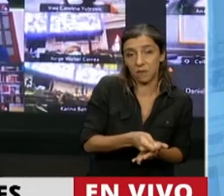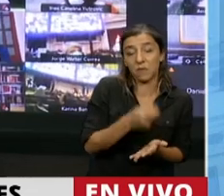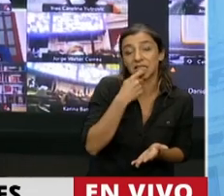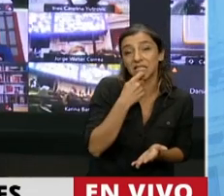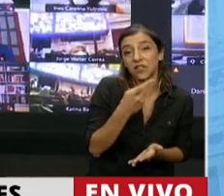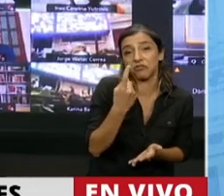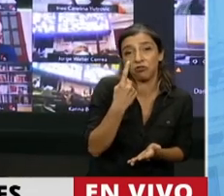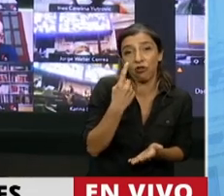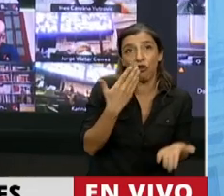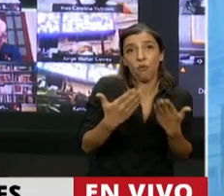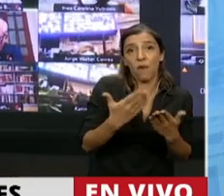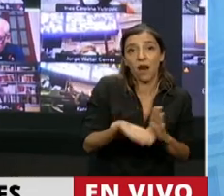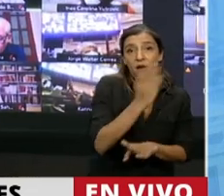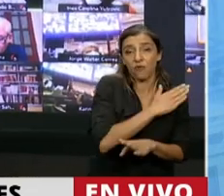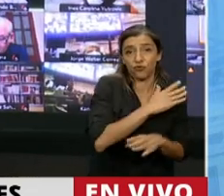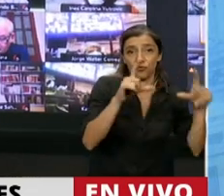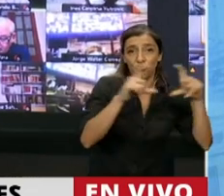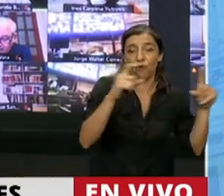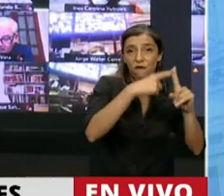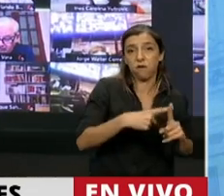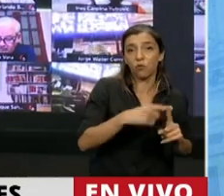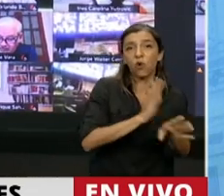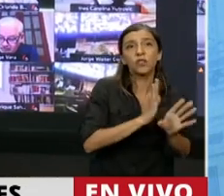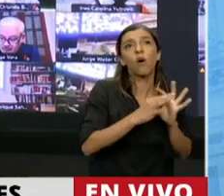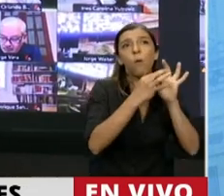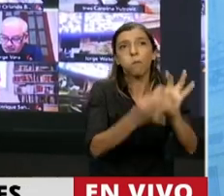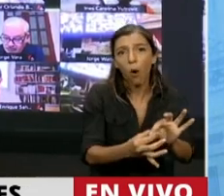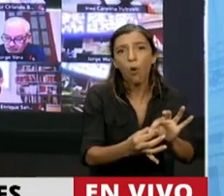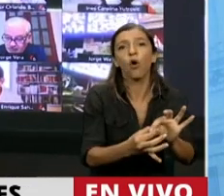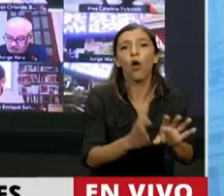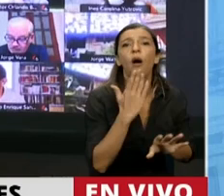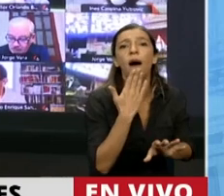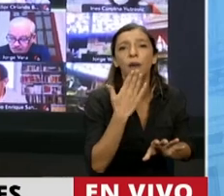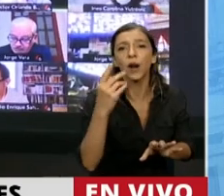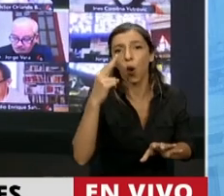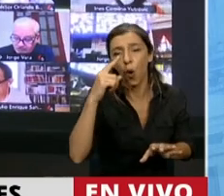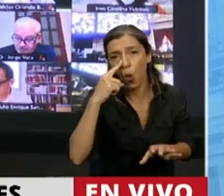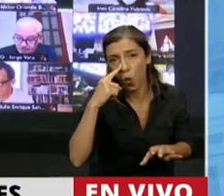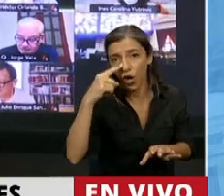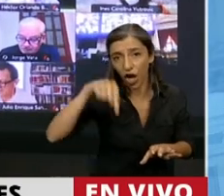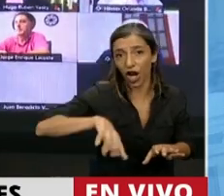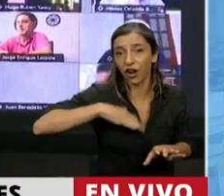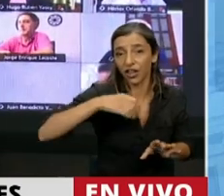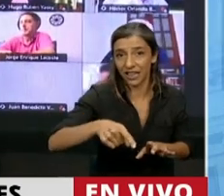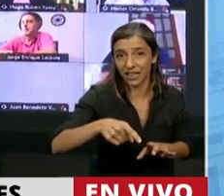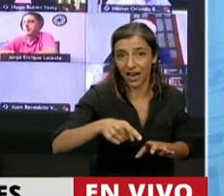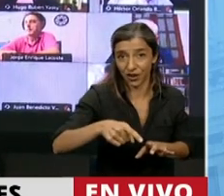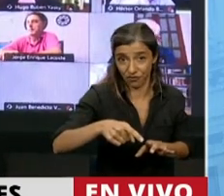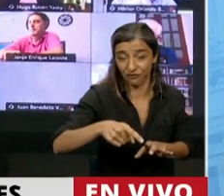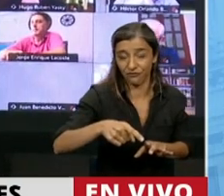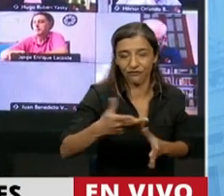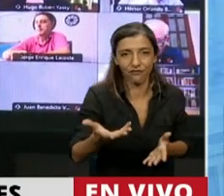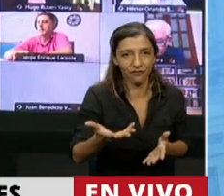con la fórmula anterior, tiene que ver con el segundo trimestre de este año, o de abril a junio. Entonces, Presidenta,